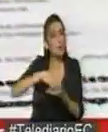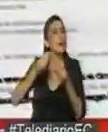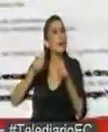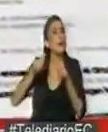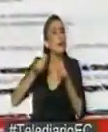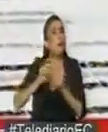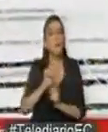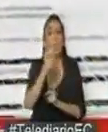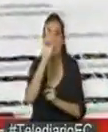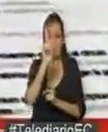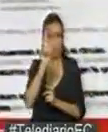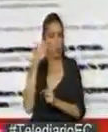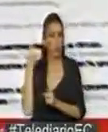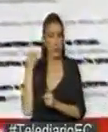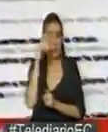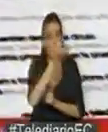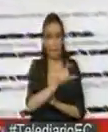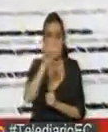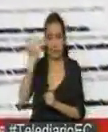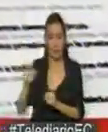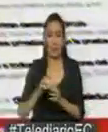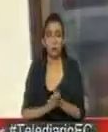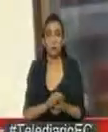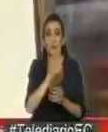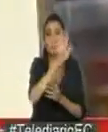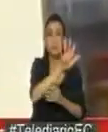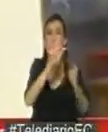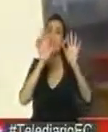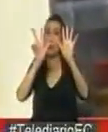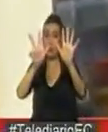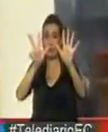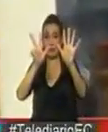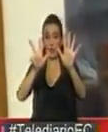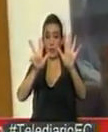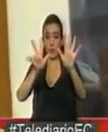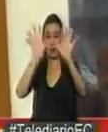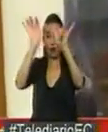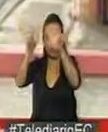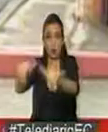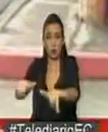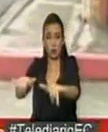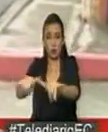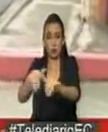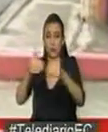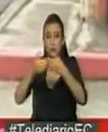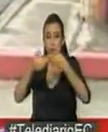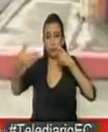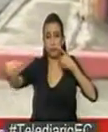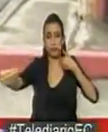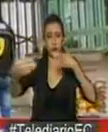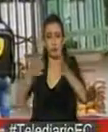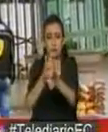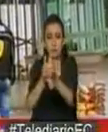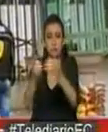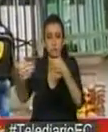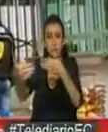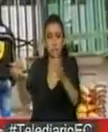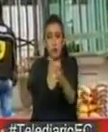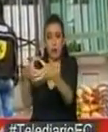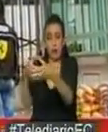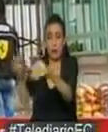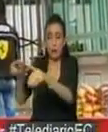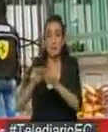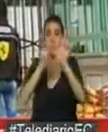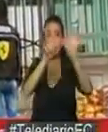caso respectivamente. De los 58 confirmados, 47 se mantienen estables en aislamiento domiciliario. Siete están